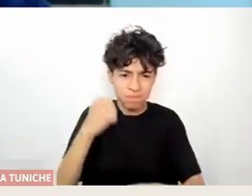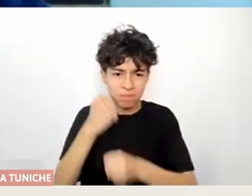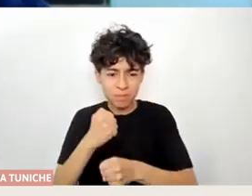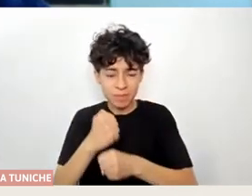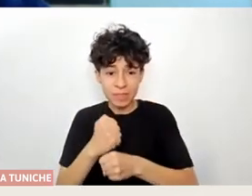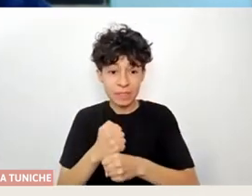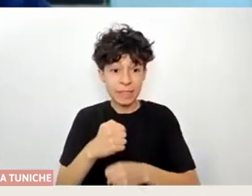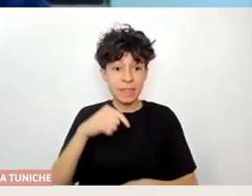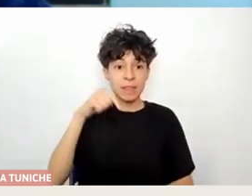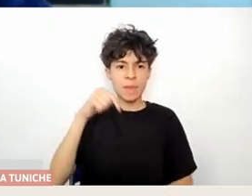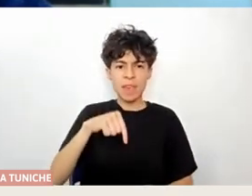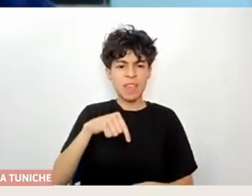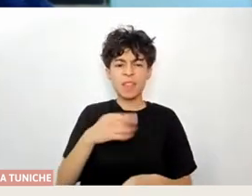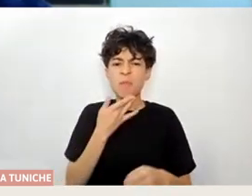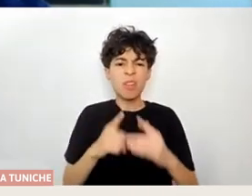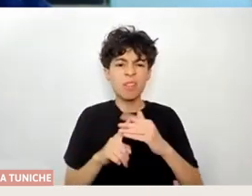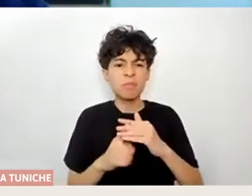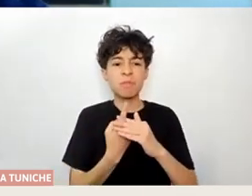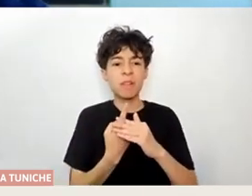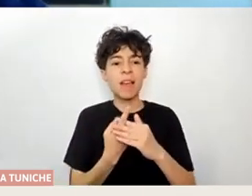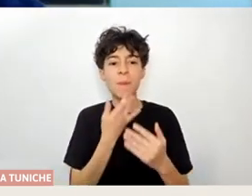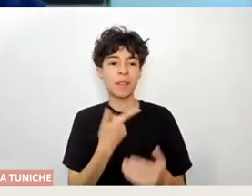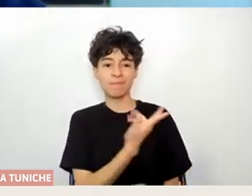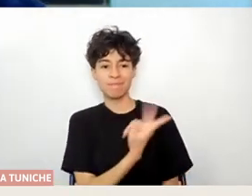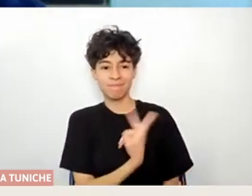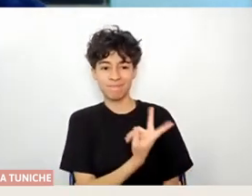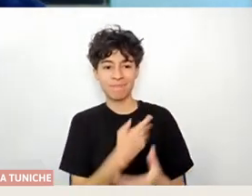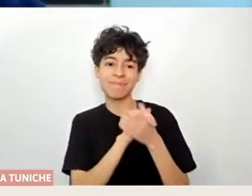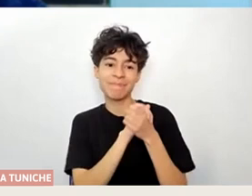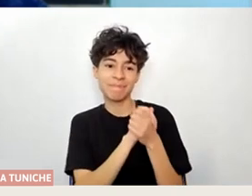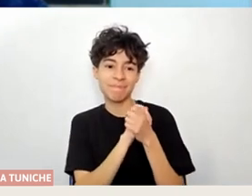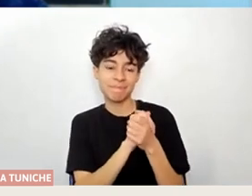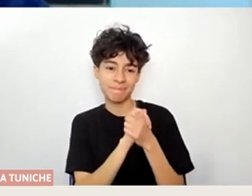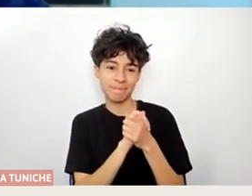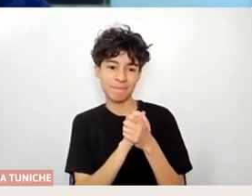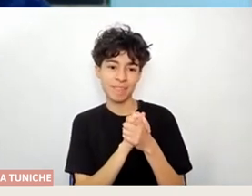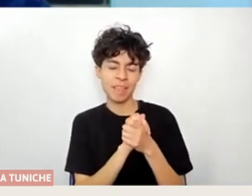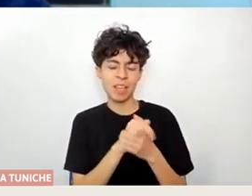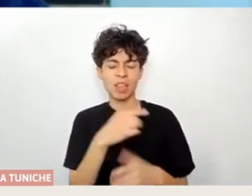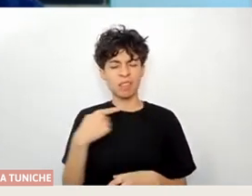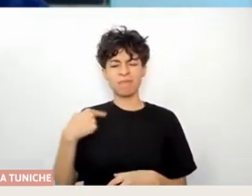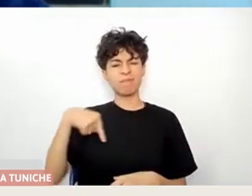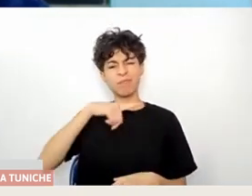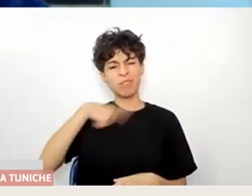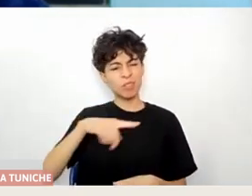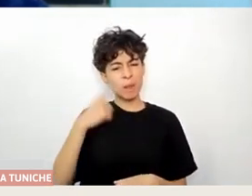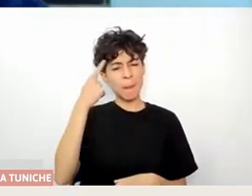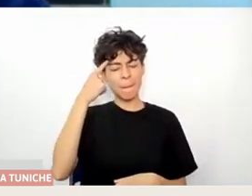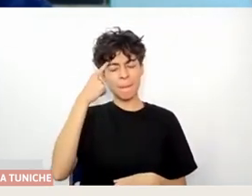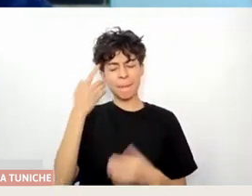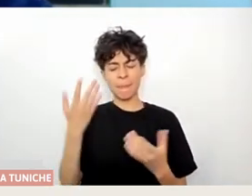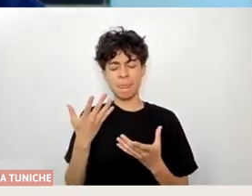amistad, no como una cosa anecdótica, sino porque creemos que la construcción de mundos